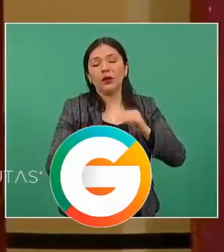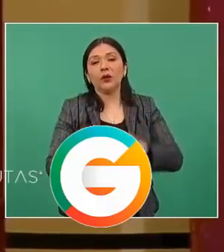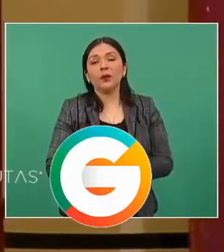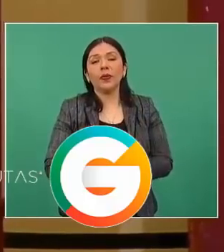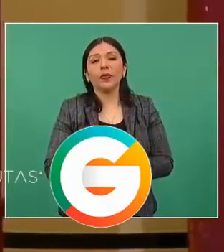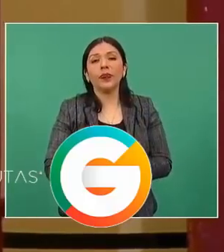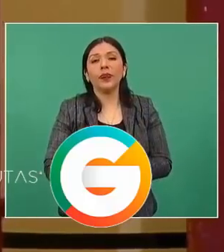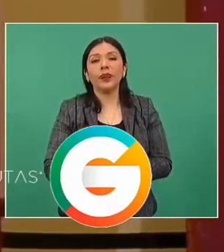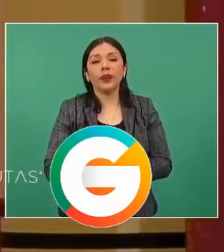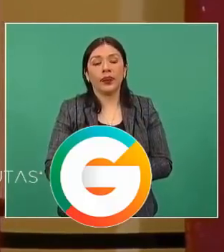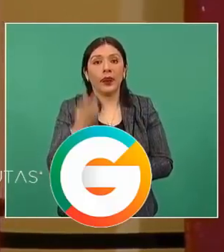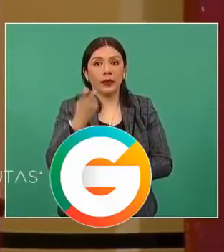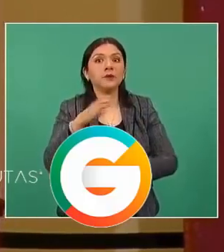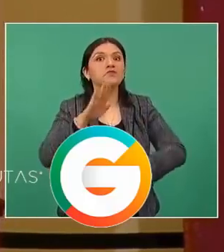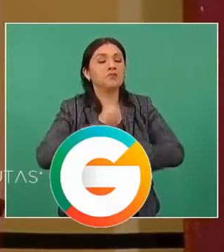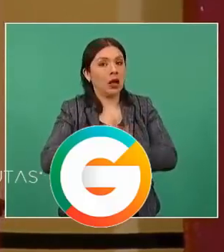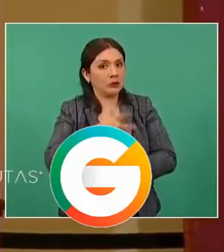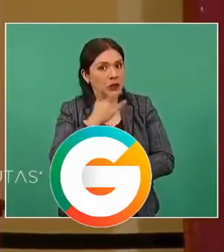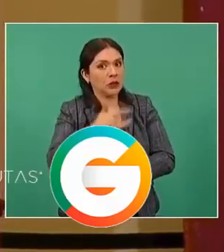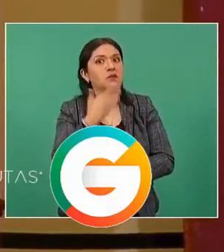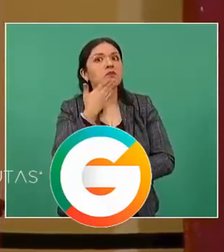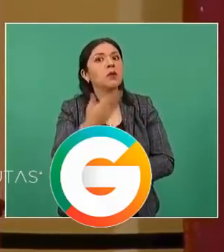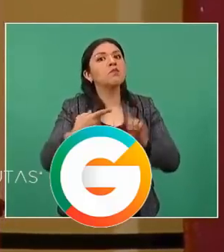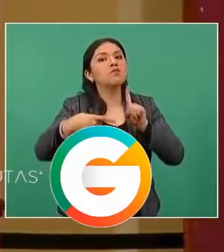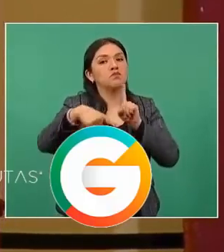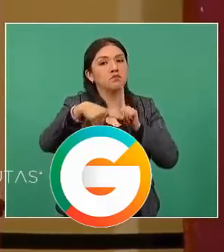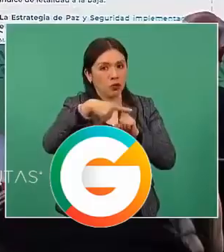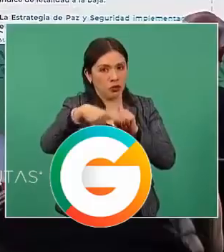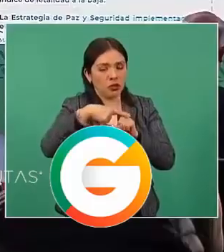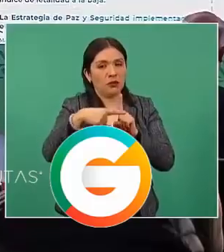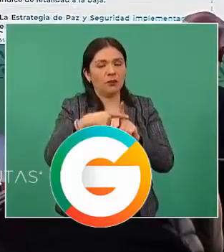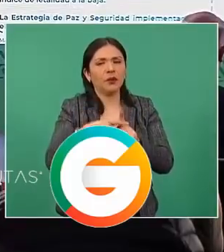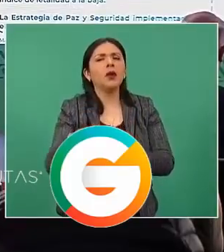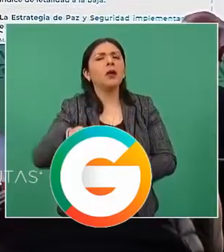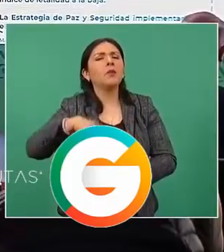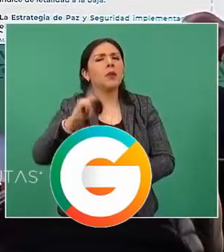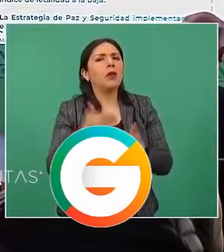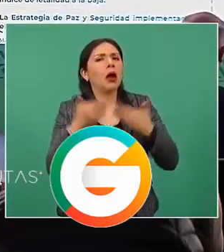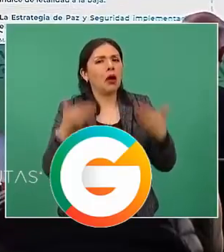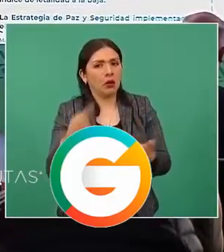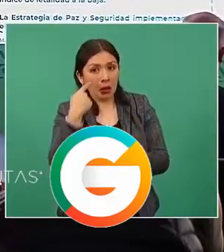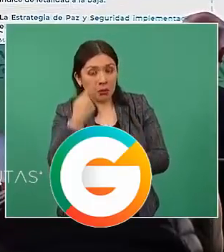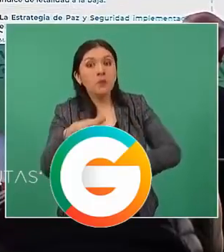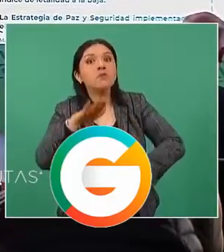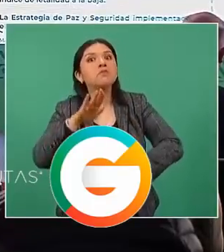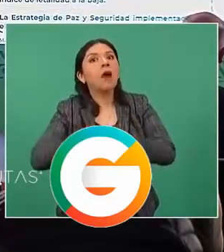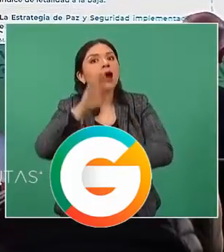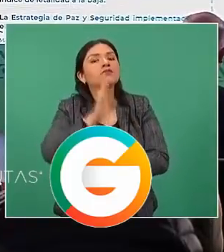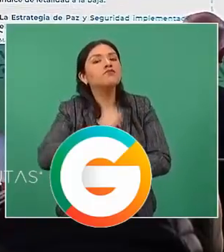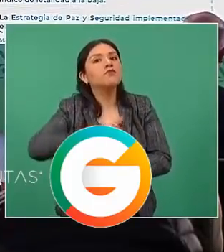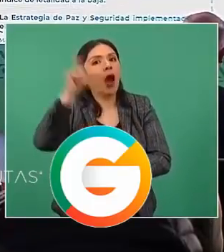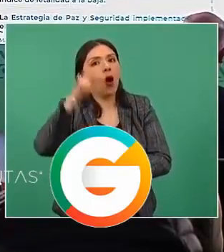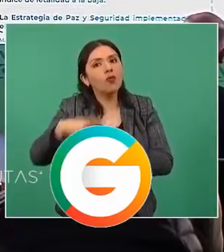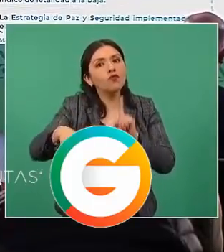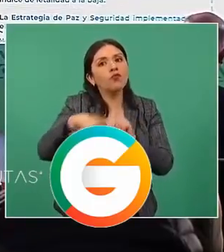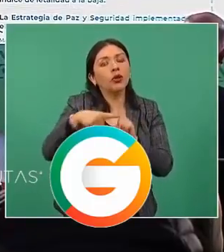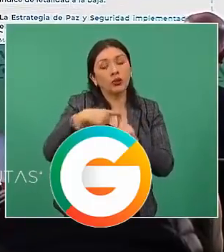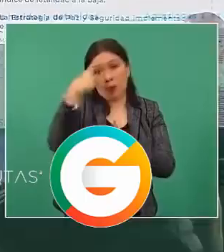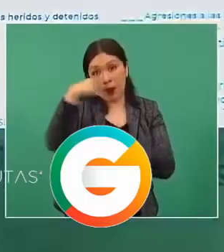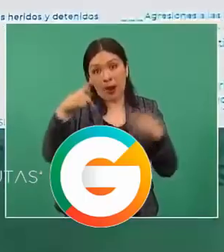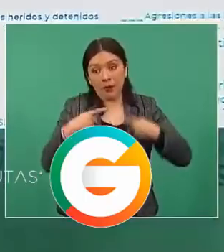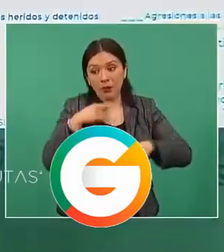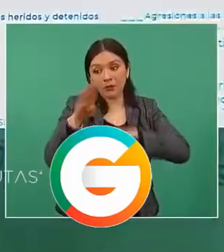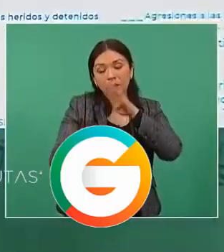Era favorable, pero se han generado condiciones más favorables en el índice de letalidad